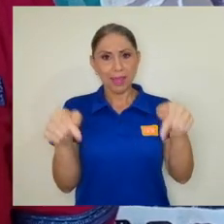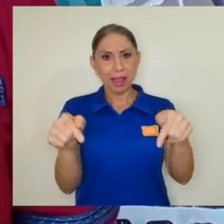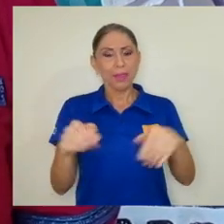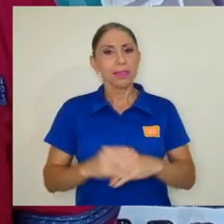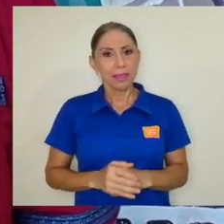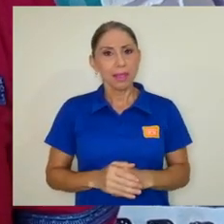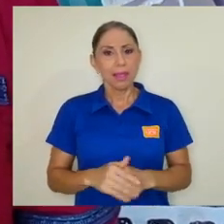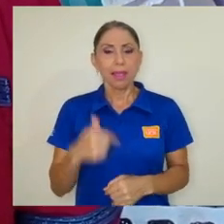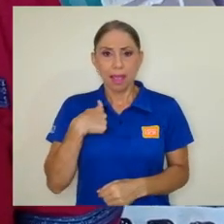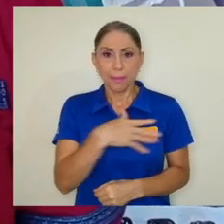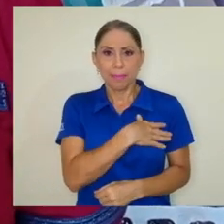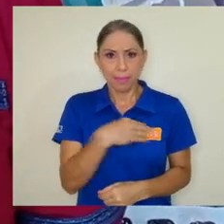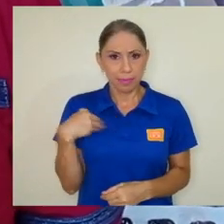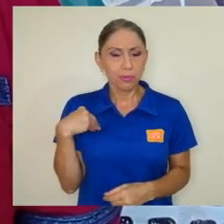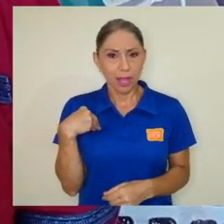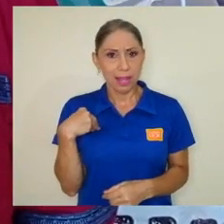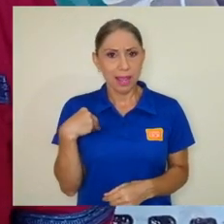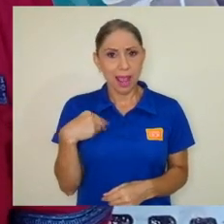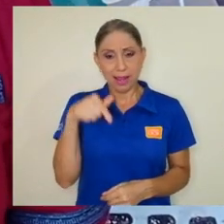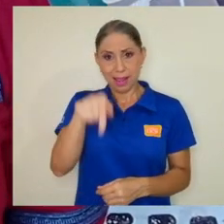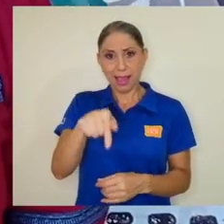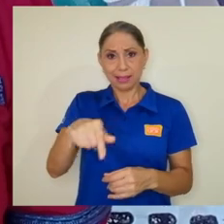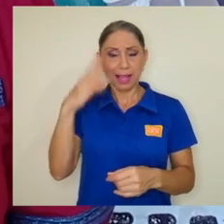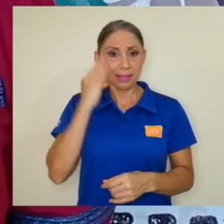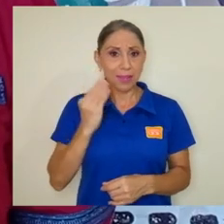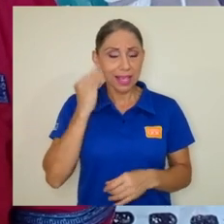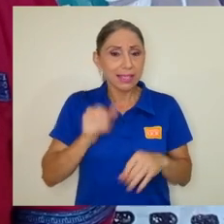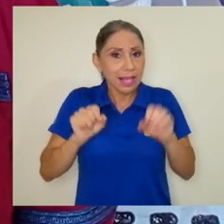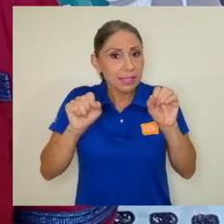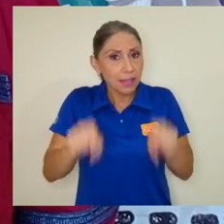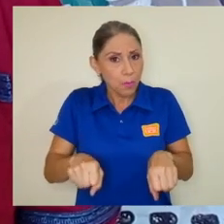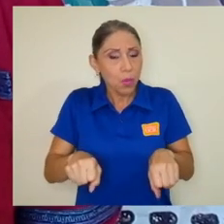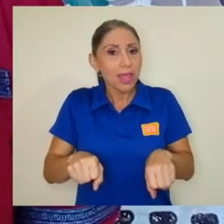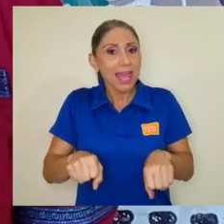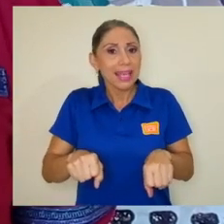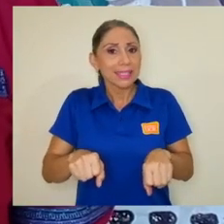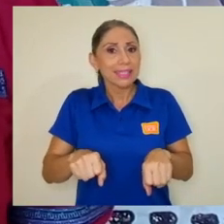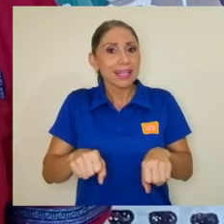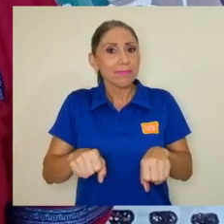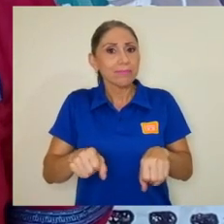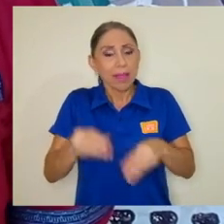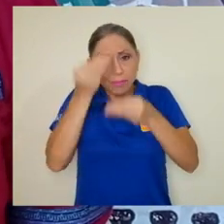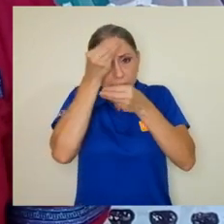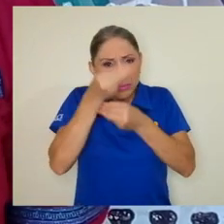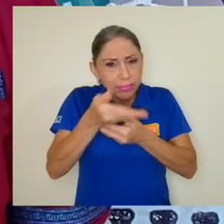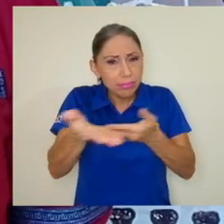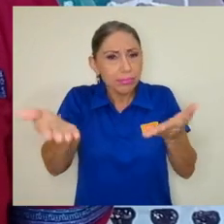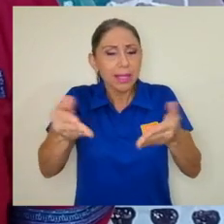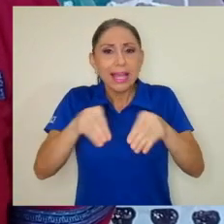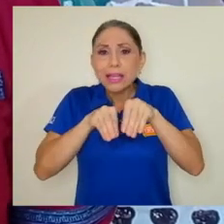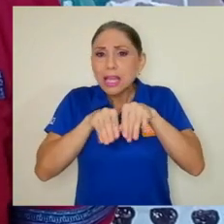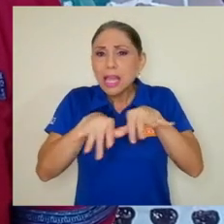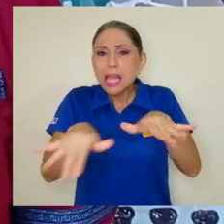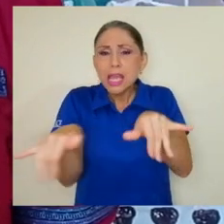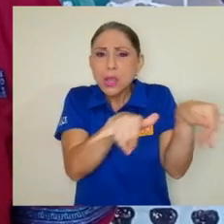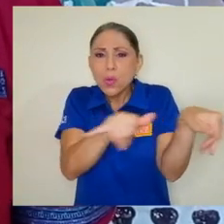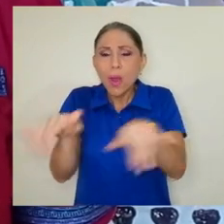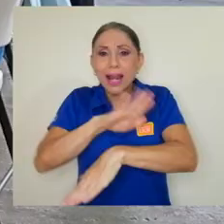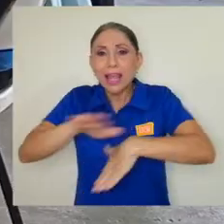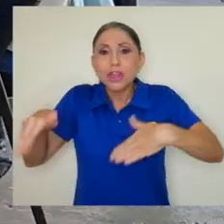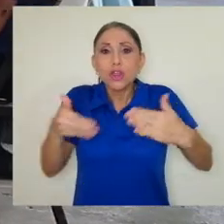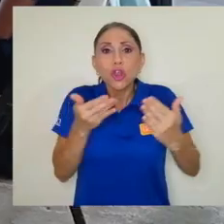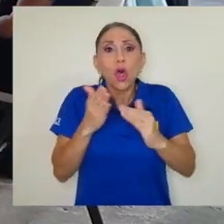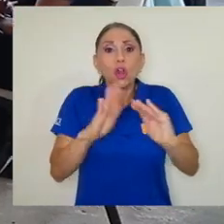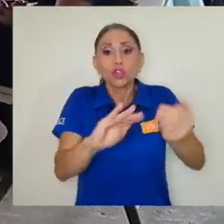y me gustaría de que esta experiencia se pudiese generalizar en todos los territorios de Costa Rica